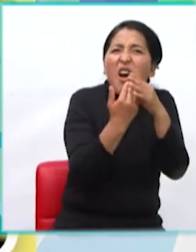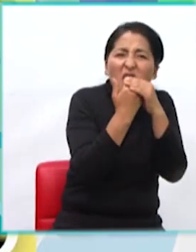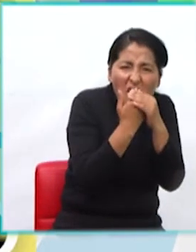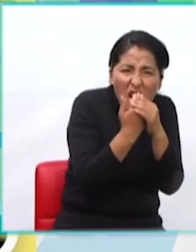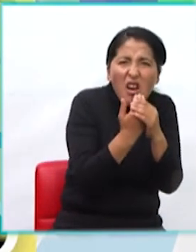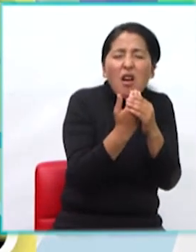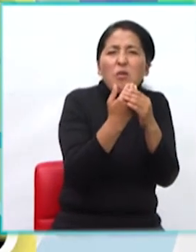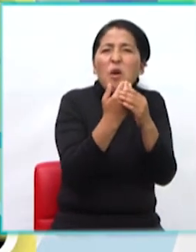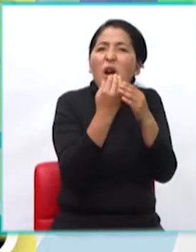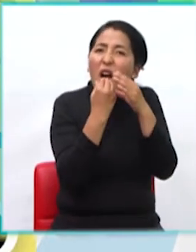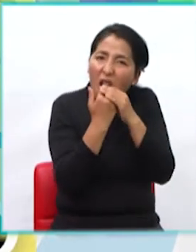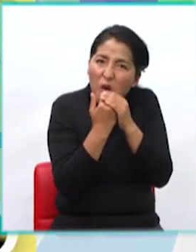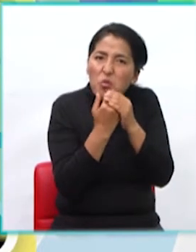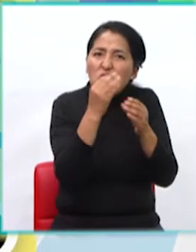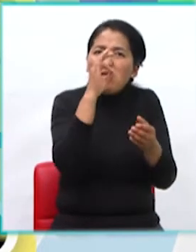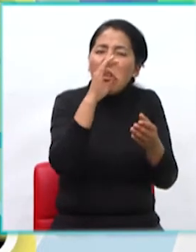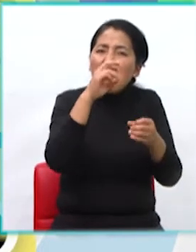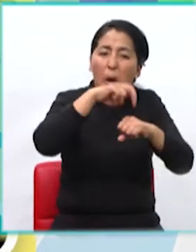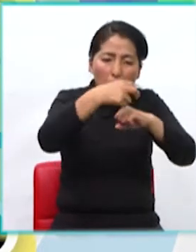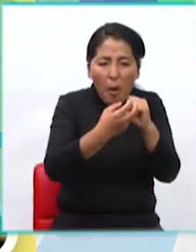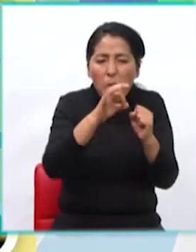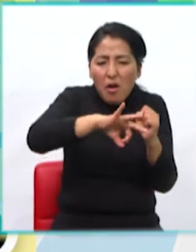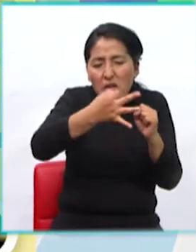Comida chatarra o saludable.